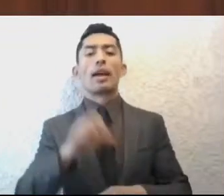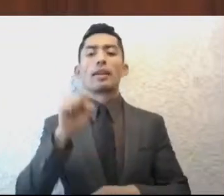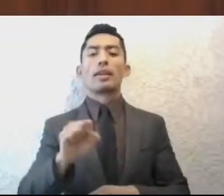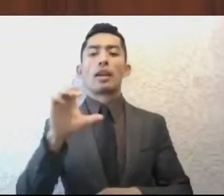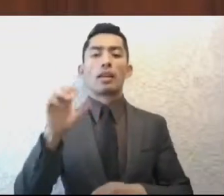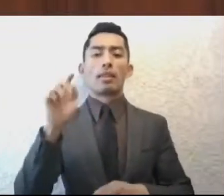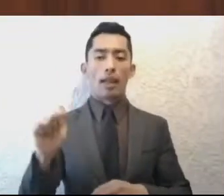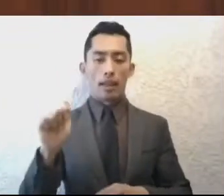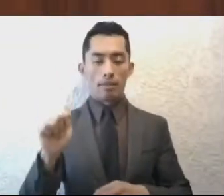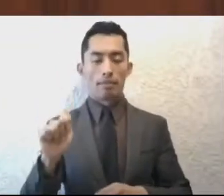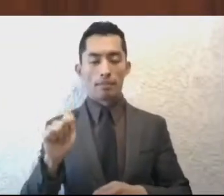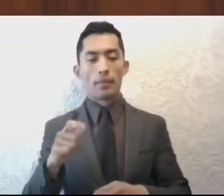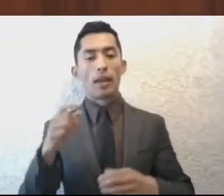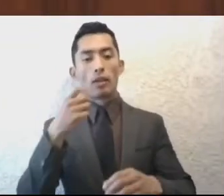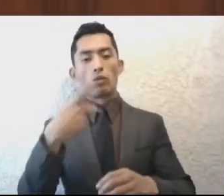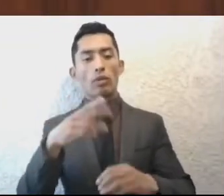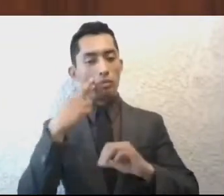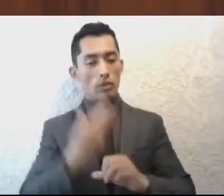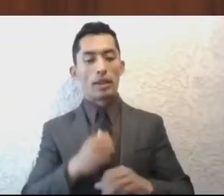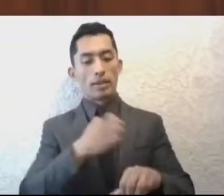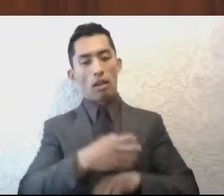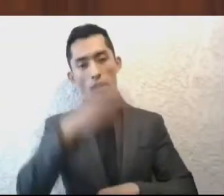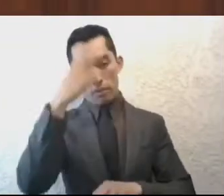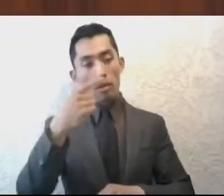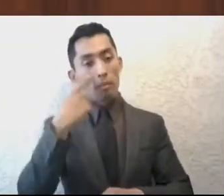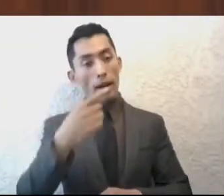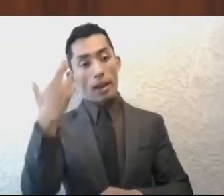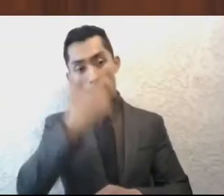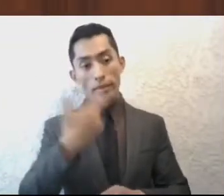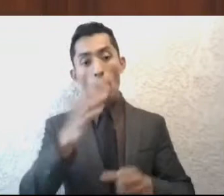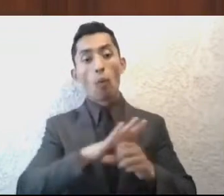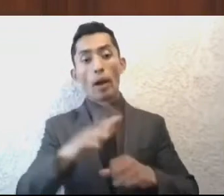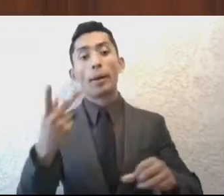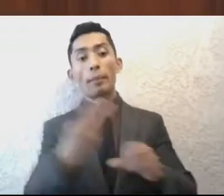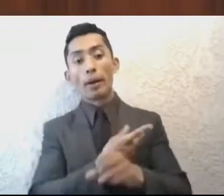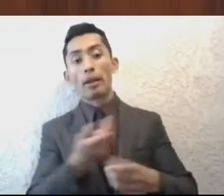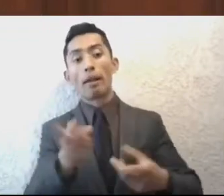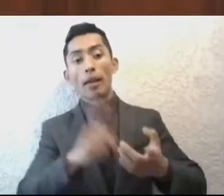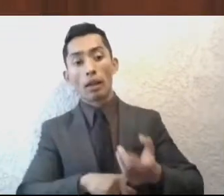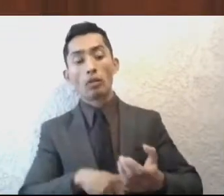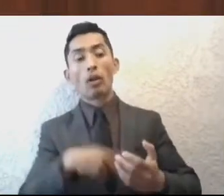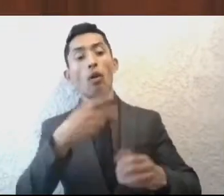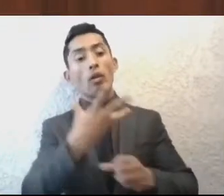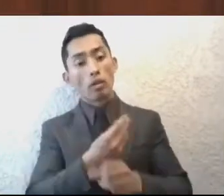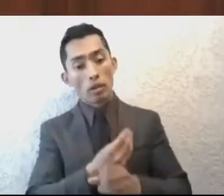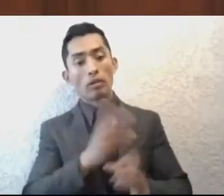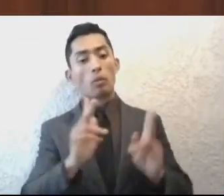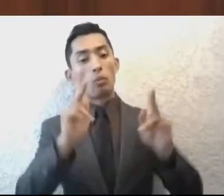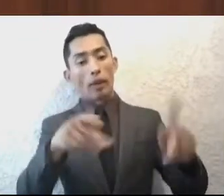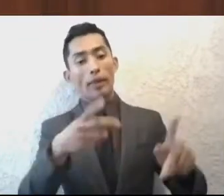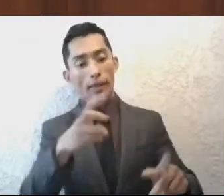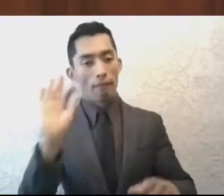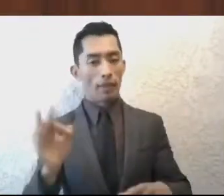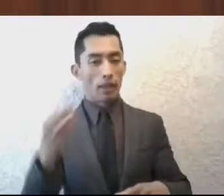su delegación en el Estado de México para verificar cuál es el estado que guarda la reconstrucción de esa infraestructura federal.